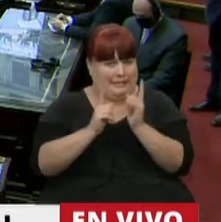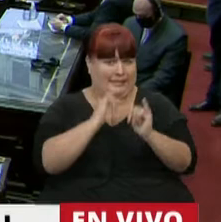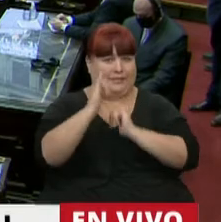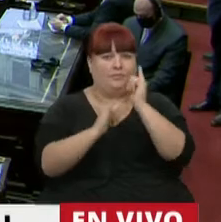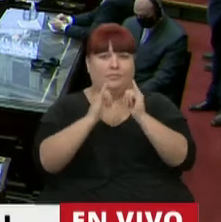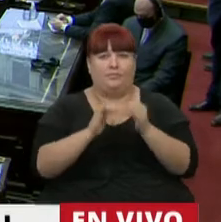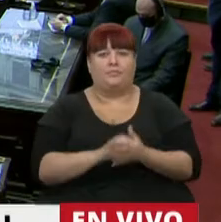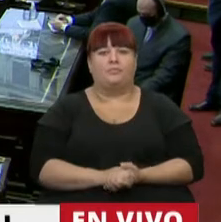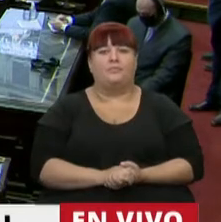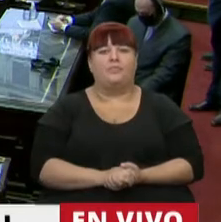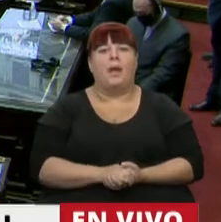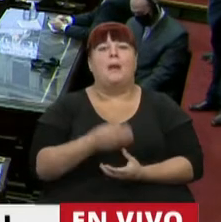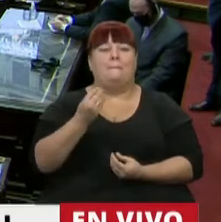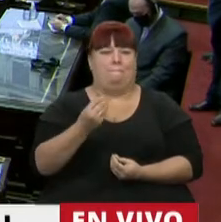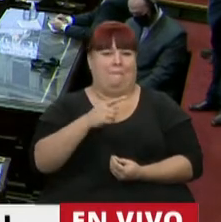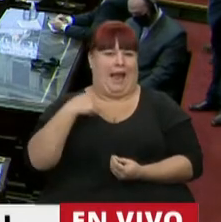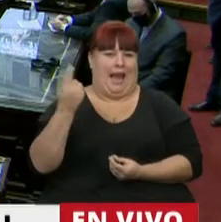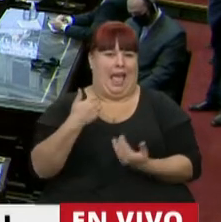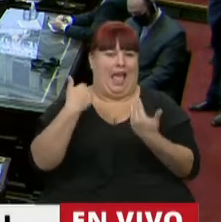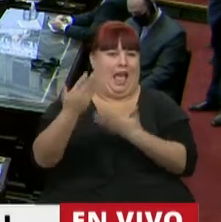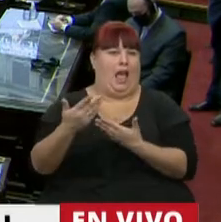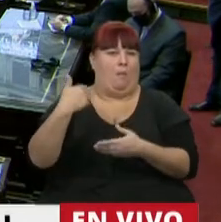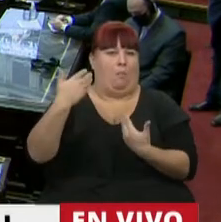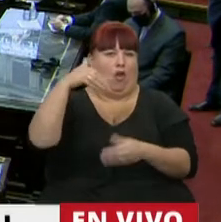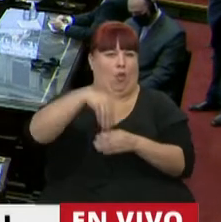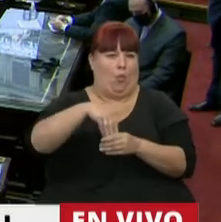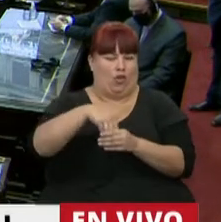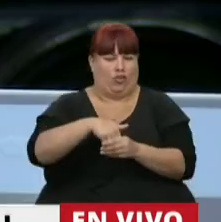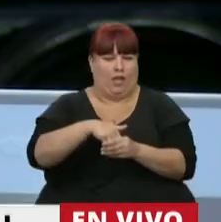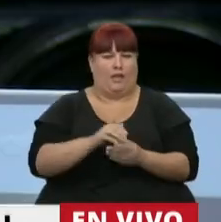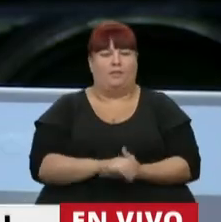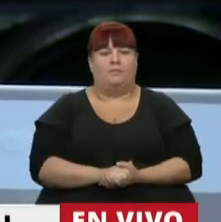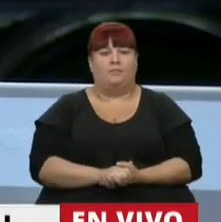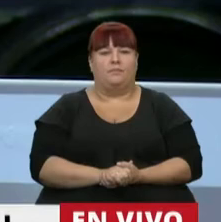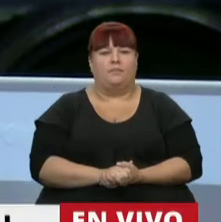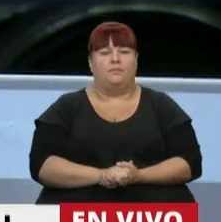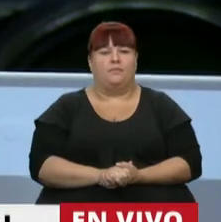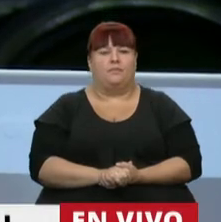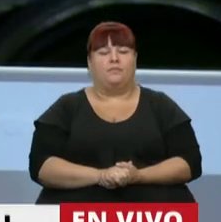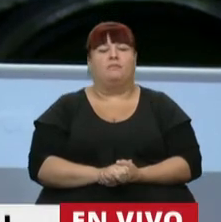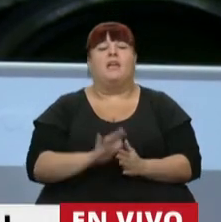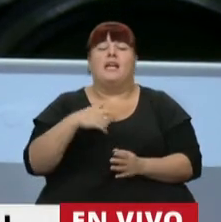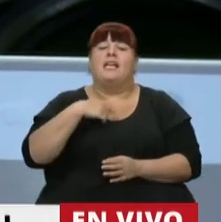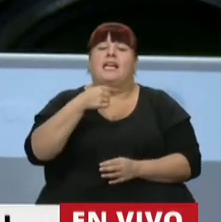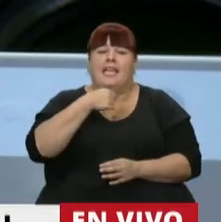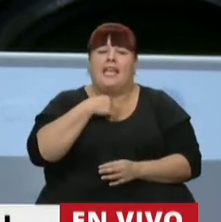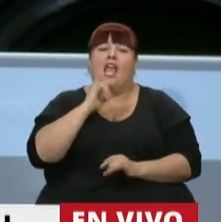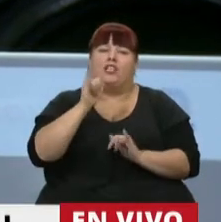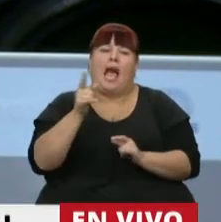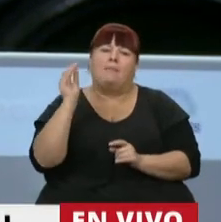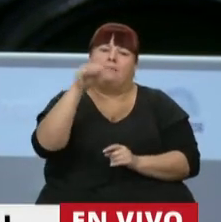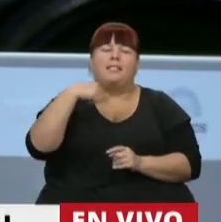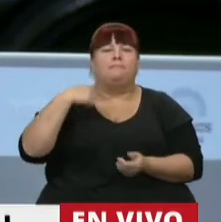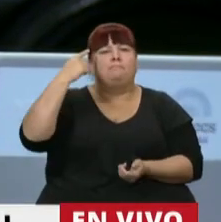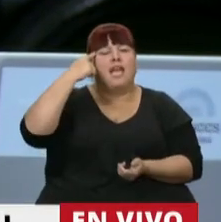para que podamos dar paso a la votación. Pero sí quería aportar algunas